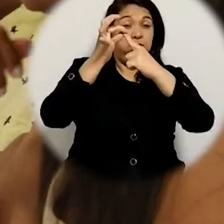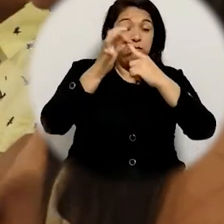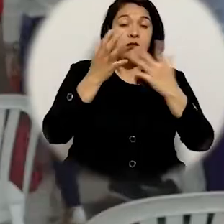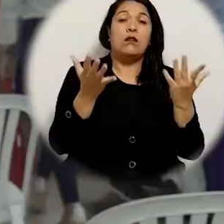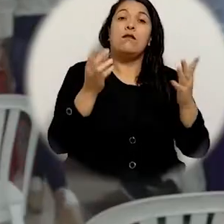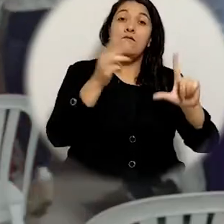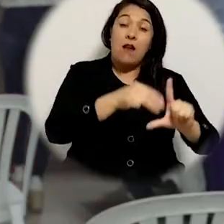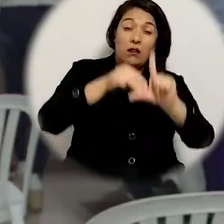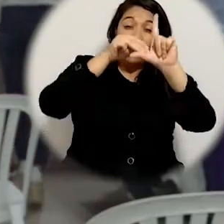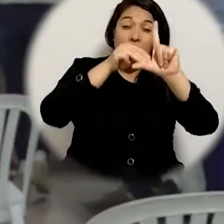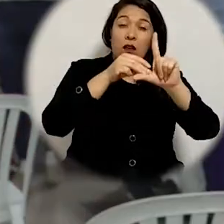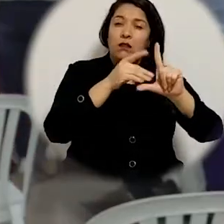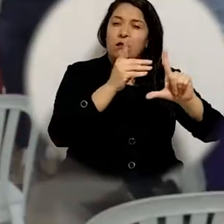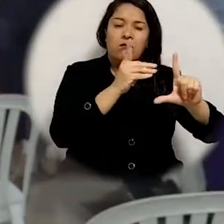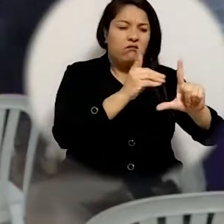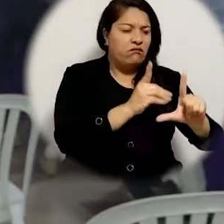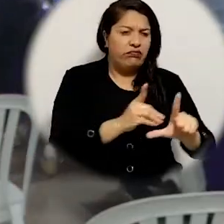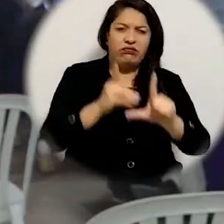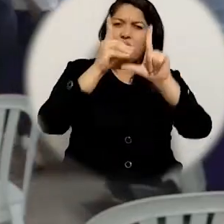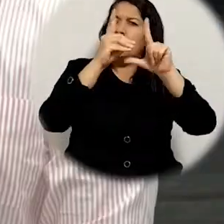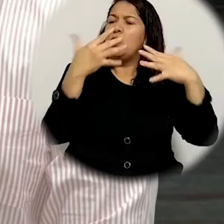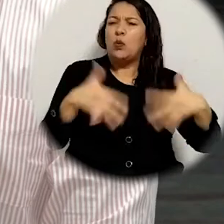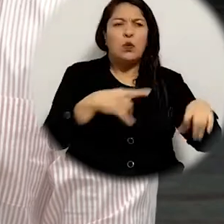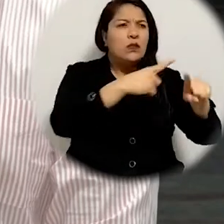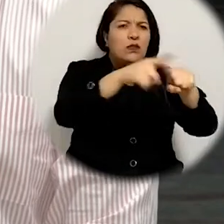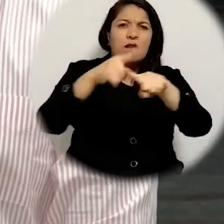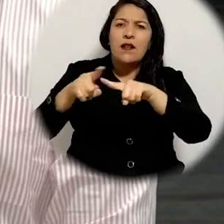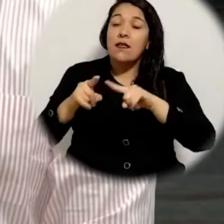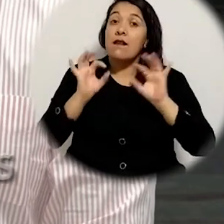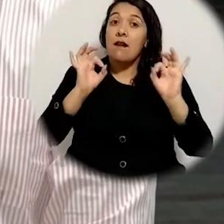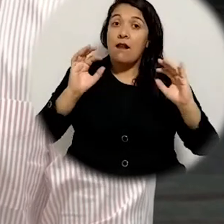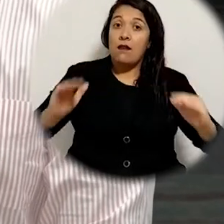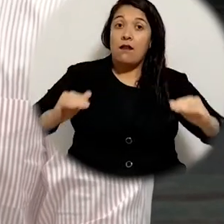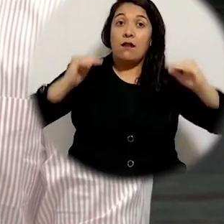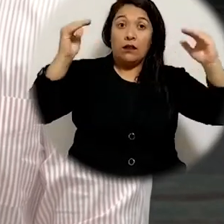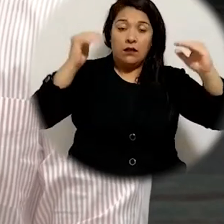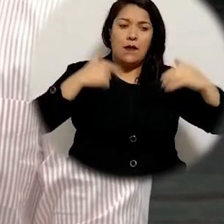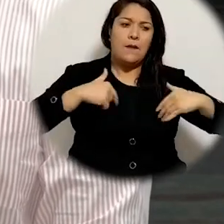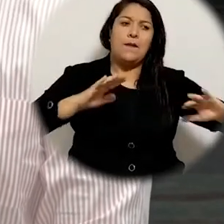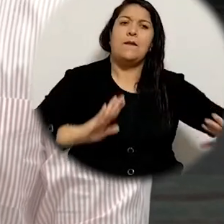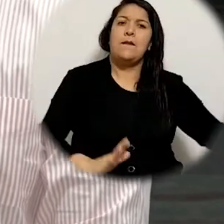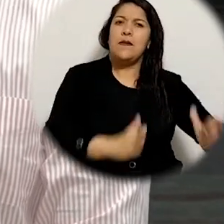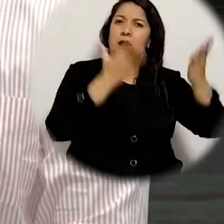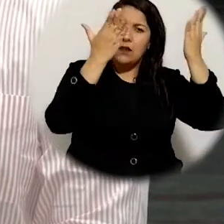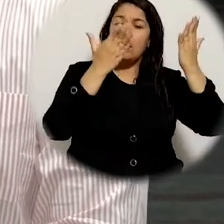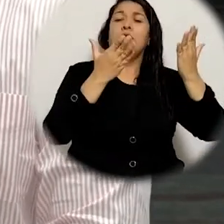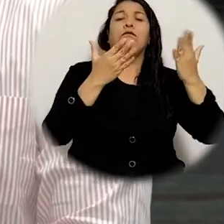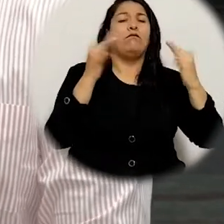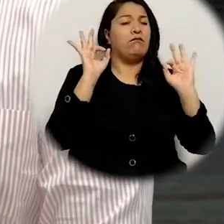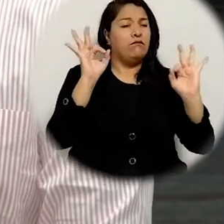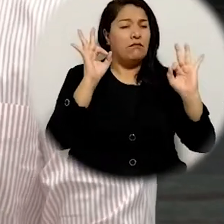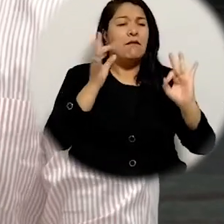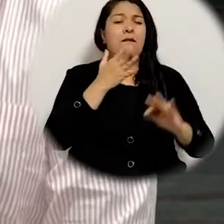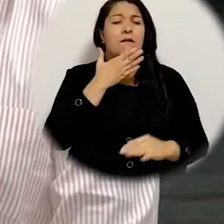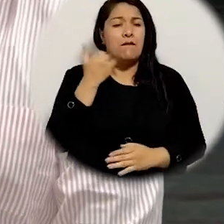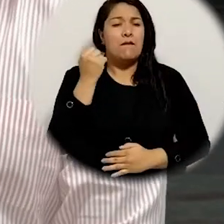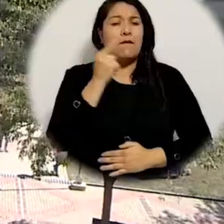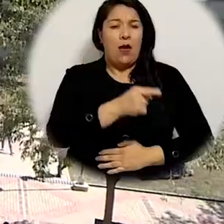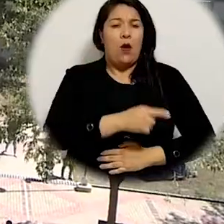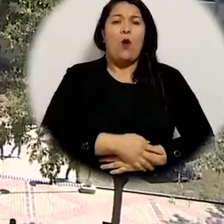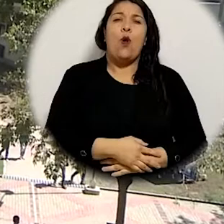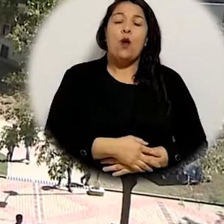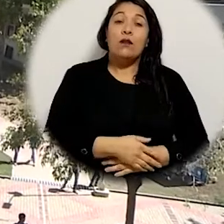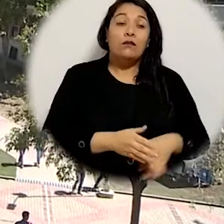de hacer especializaciones maestrías y doctorados y los avances han sido significativos desde calidad académica hasta bienestar institucional